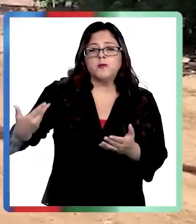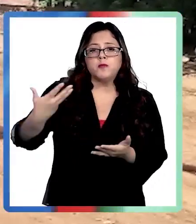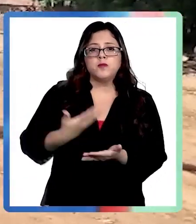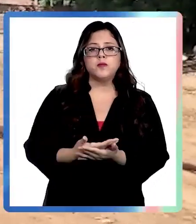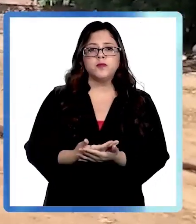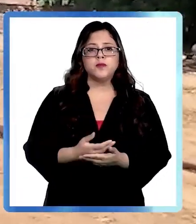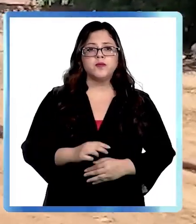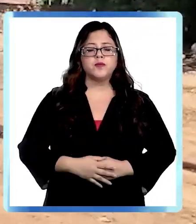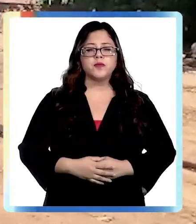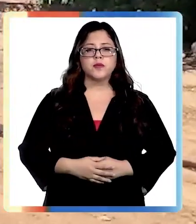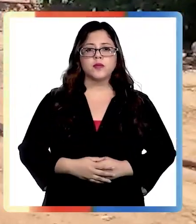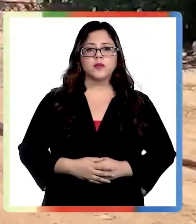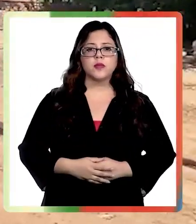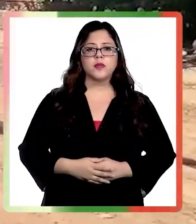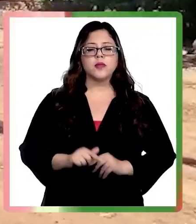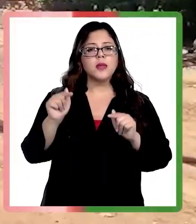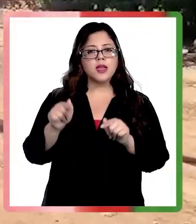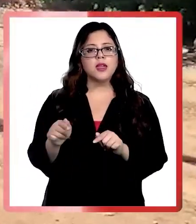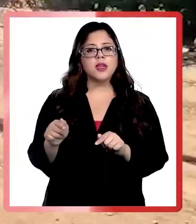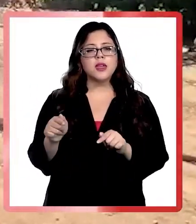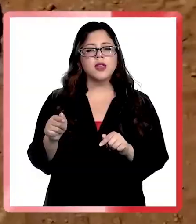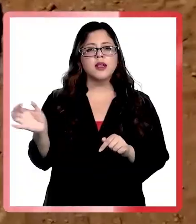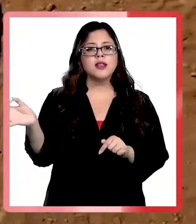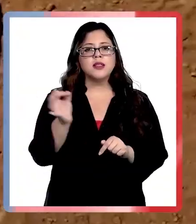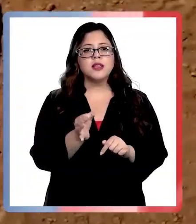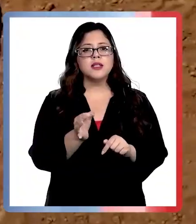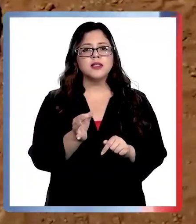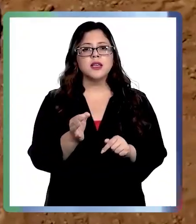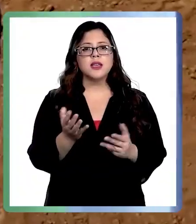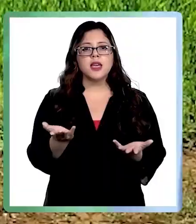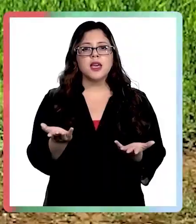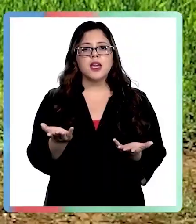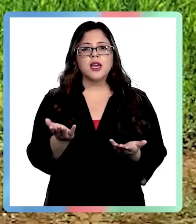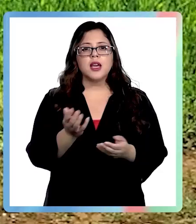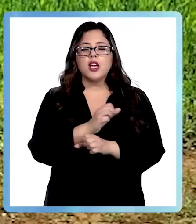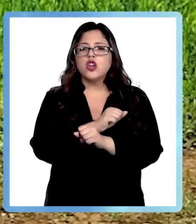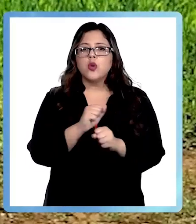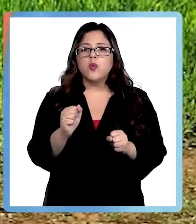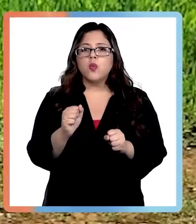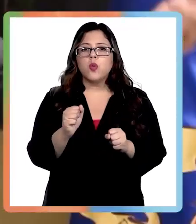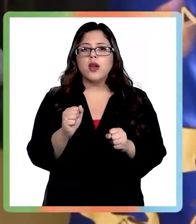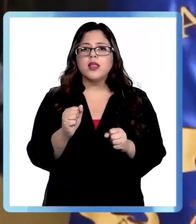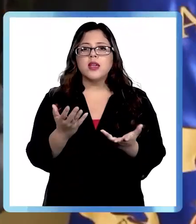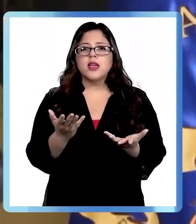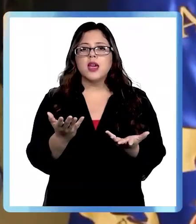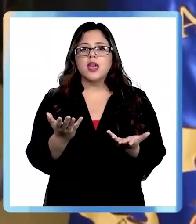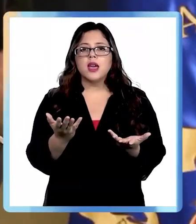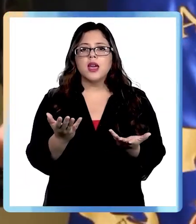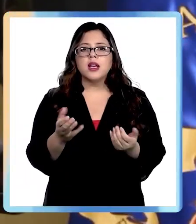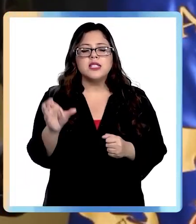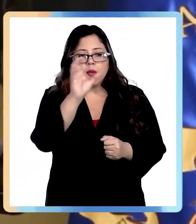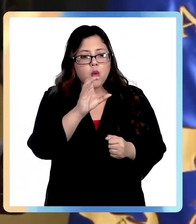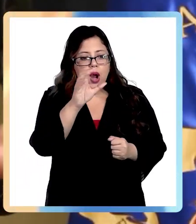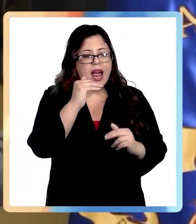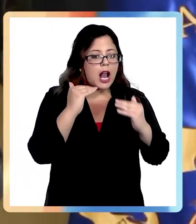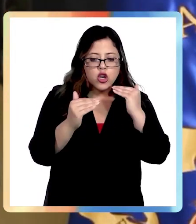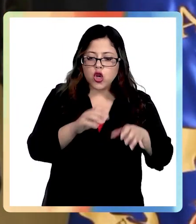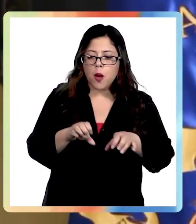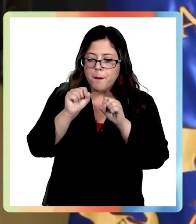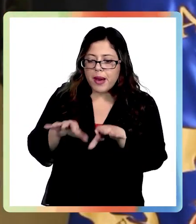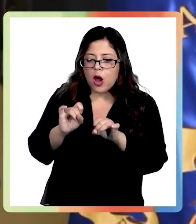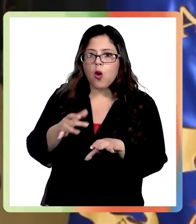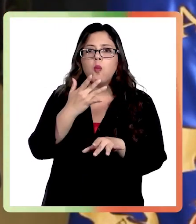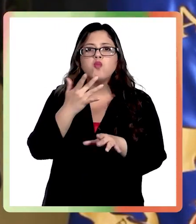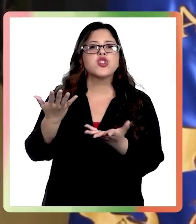furgones, dicen que no pueden ir a buscar a los niños para educarse porque les disparan, dicho por